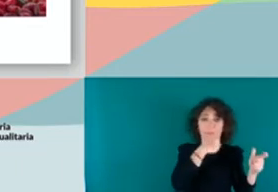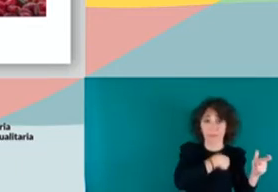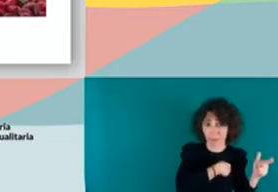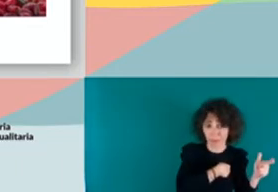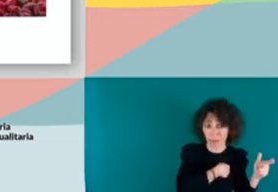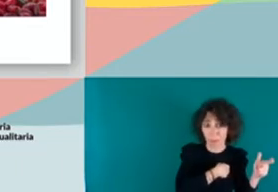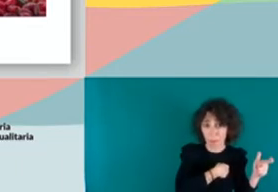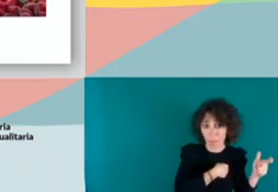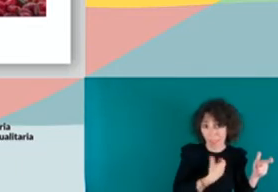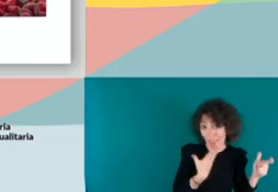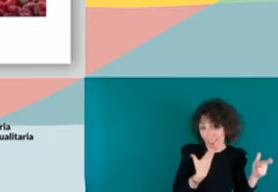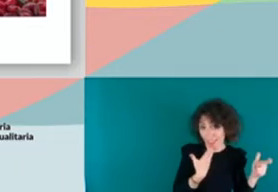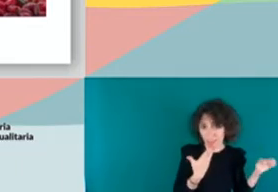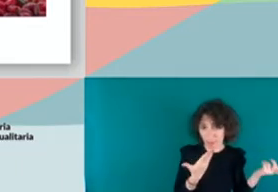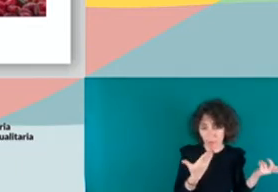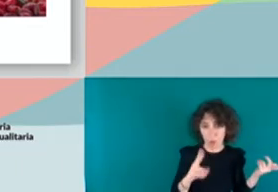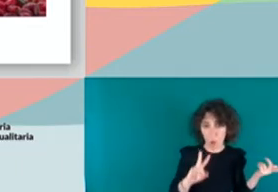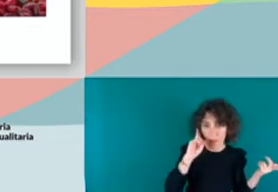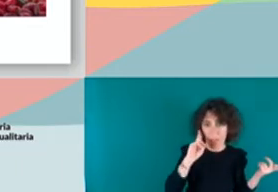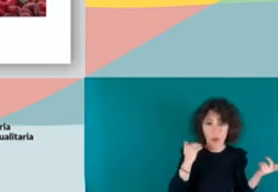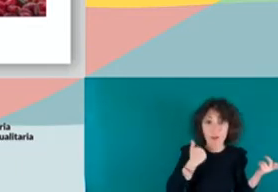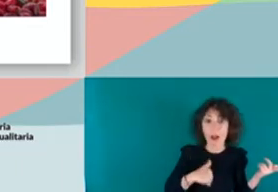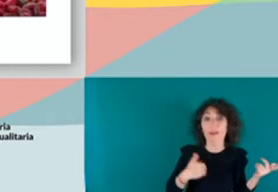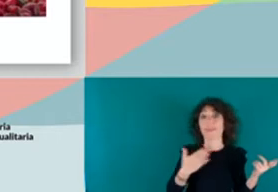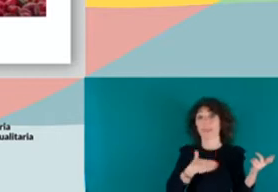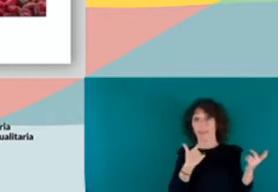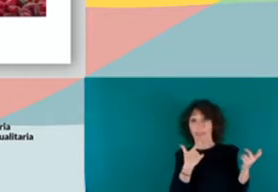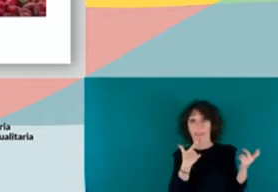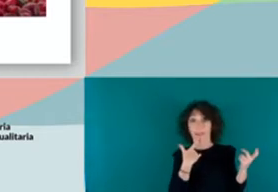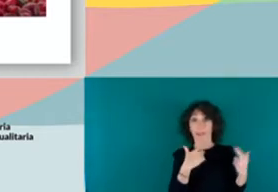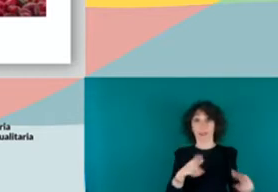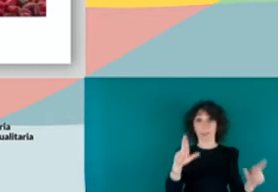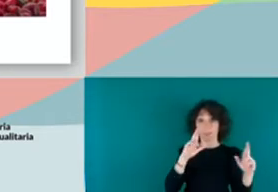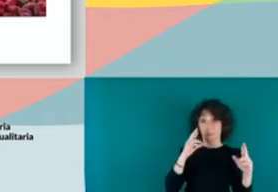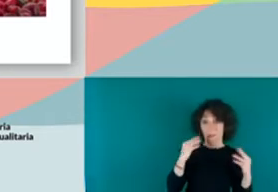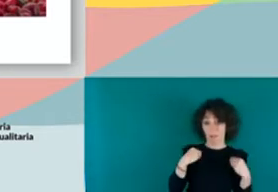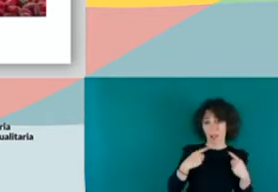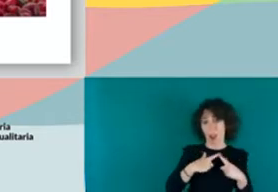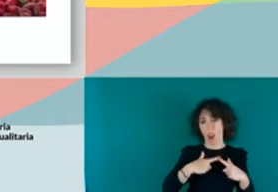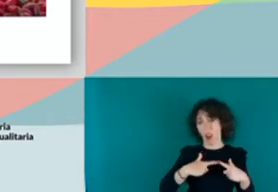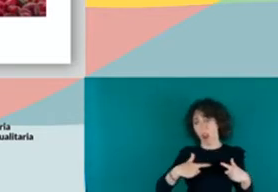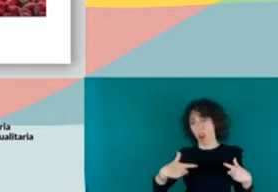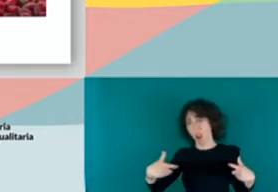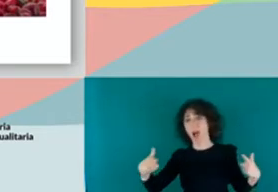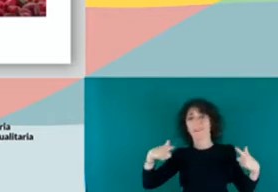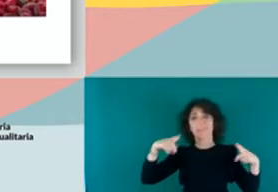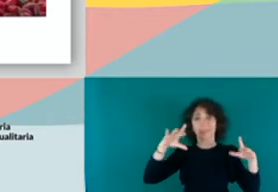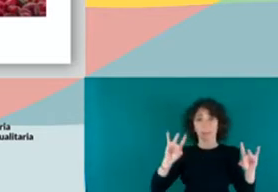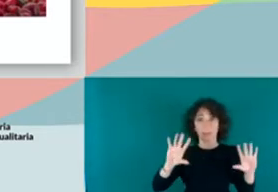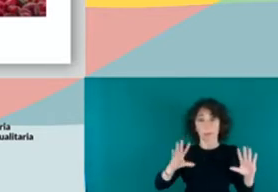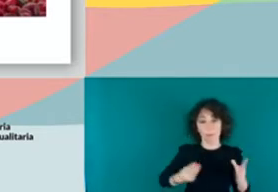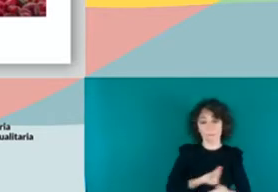en edad de jubilación. Por tanto, la esperanza de vida aumenta, hay menos natalidad,